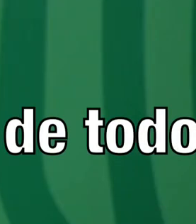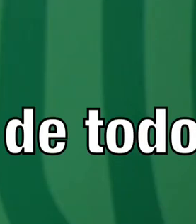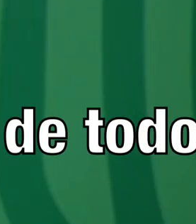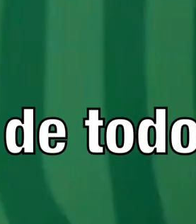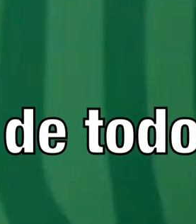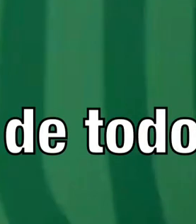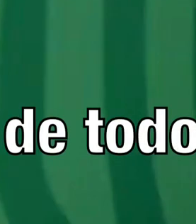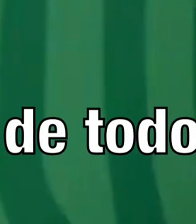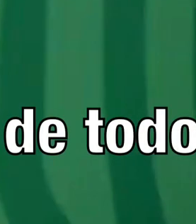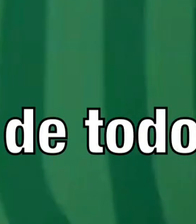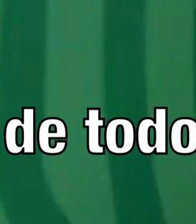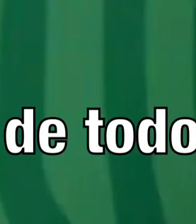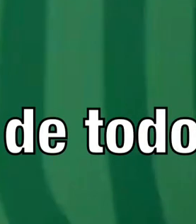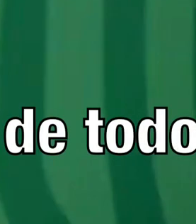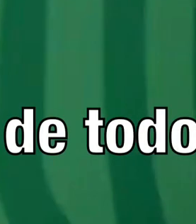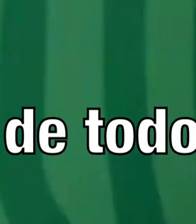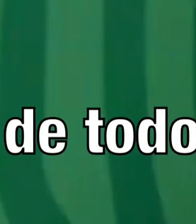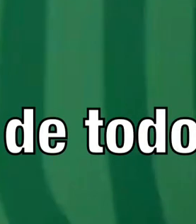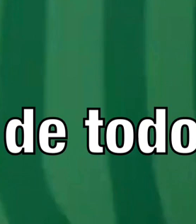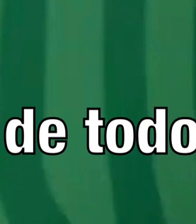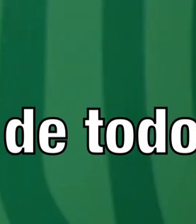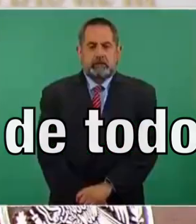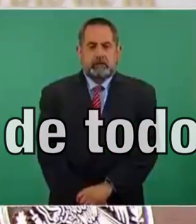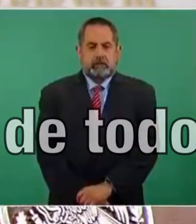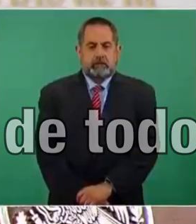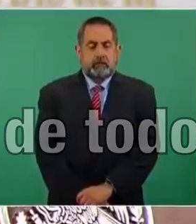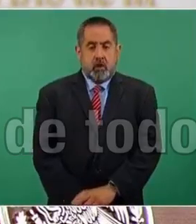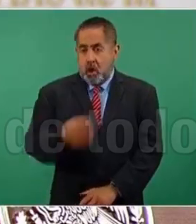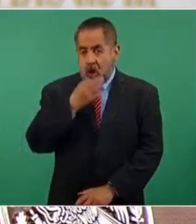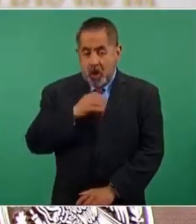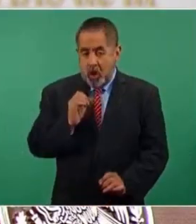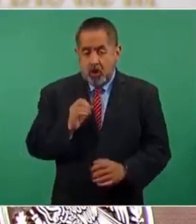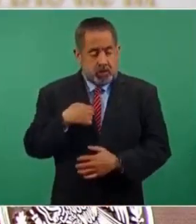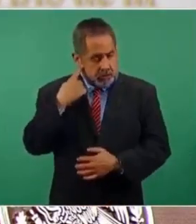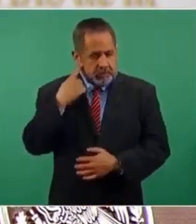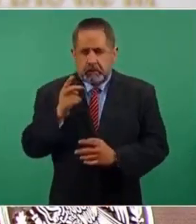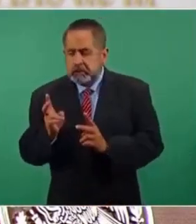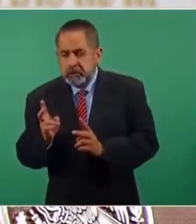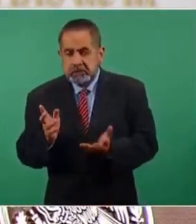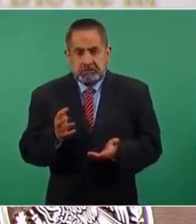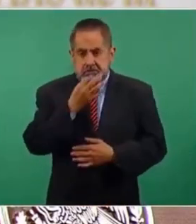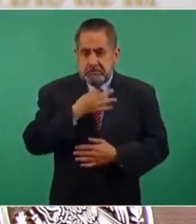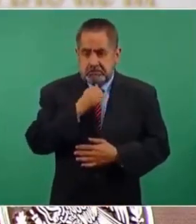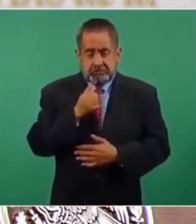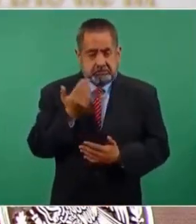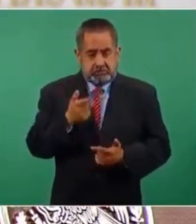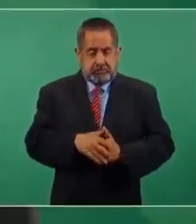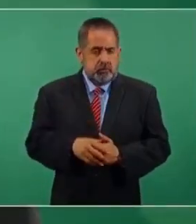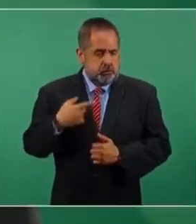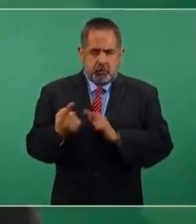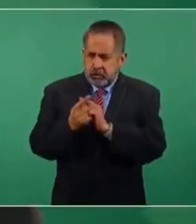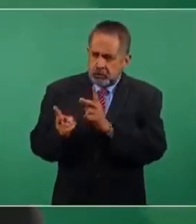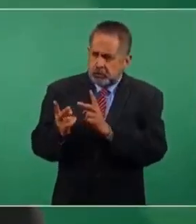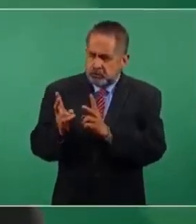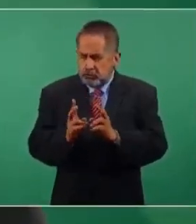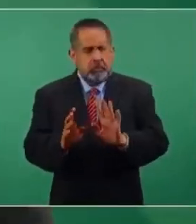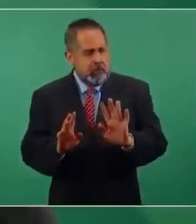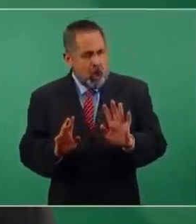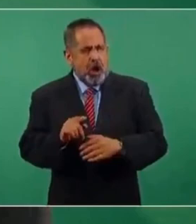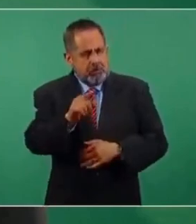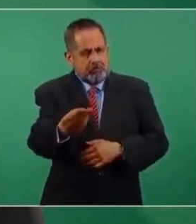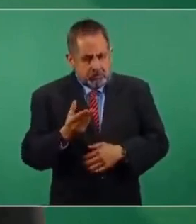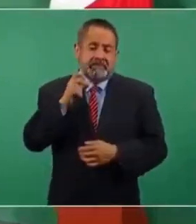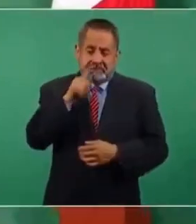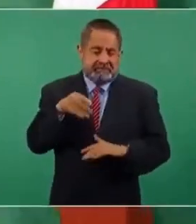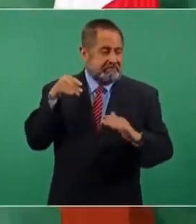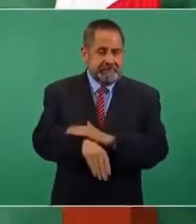el presidente se entera de todo, escuchando a la gente, pero de todas maneras